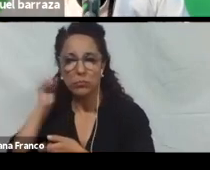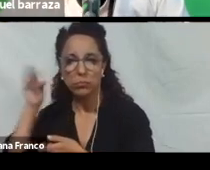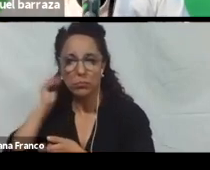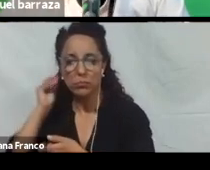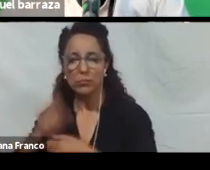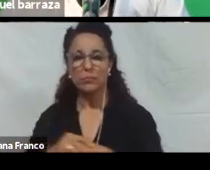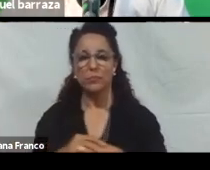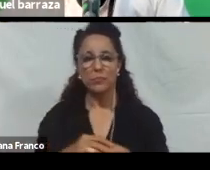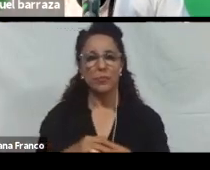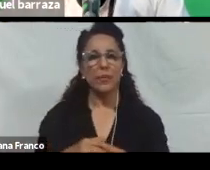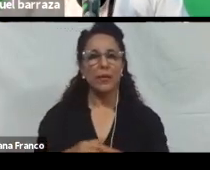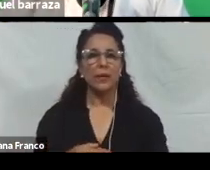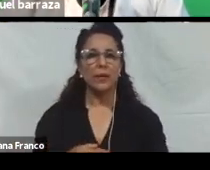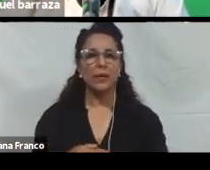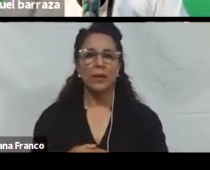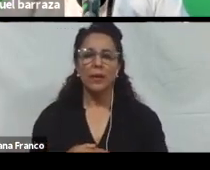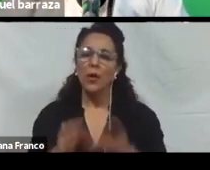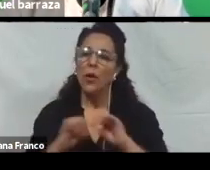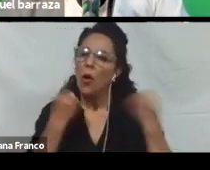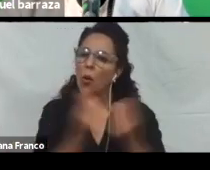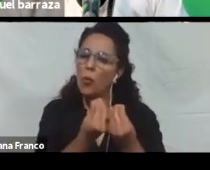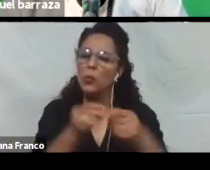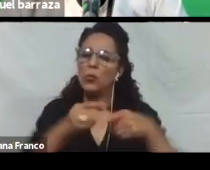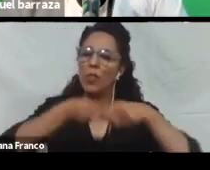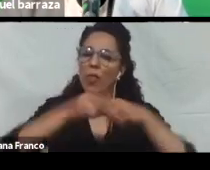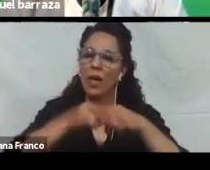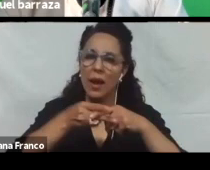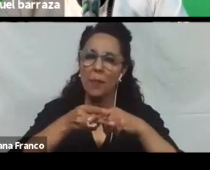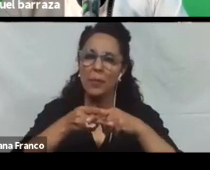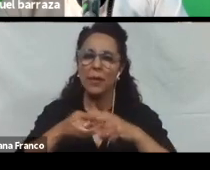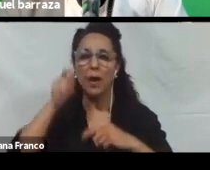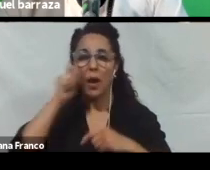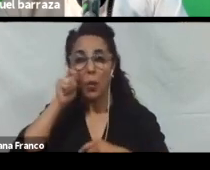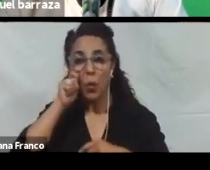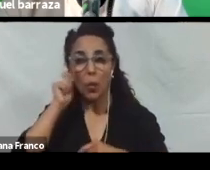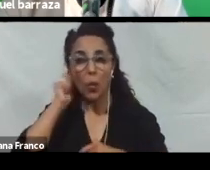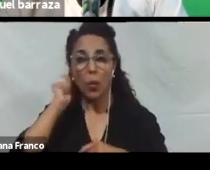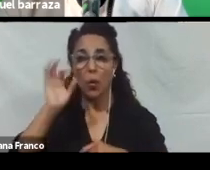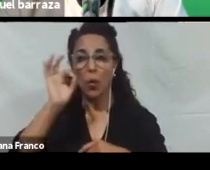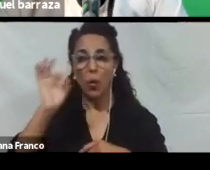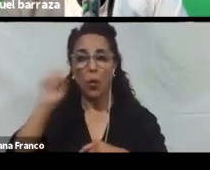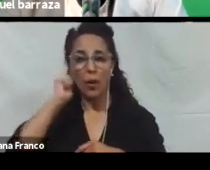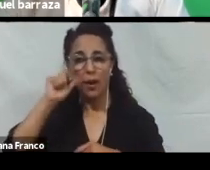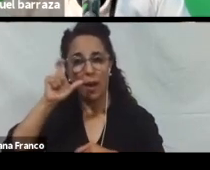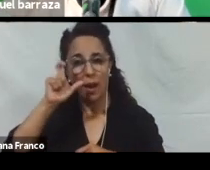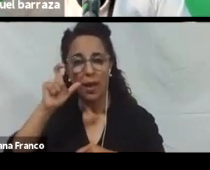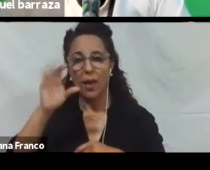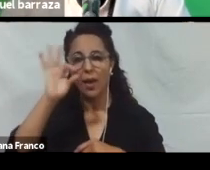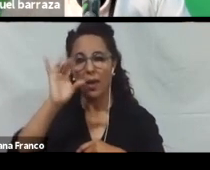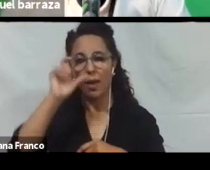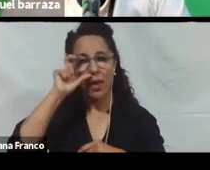Que son. Unos conjuntos de herramientas. Productiva. Tanto para la educación. Como para.